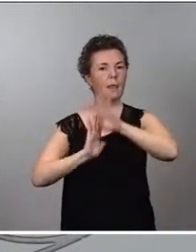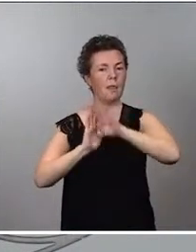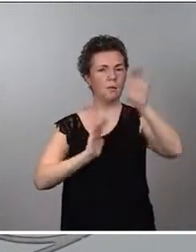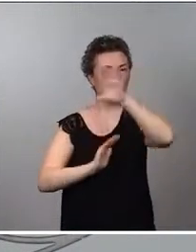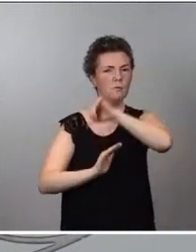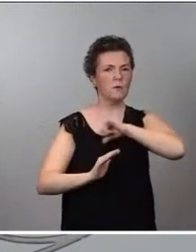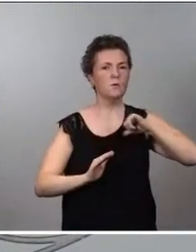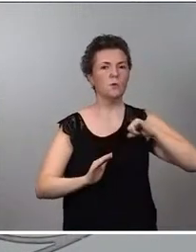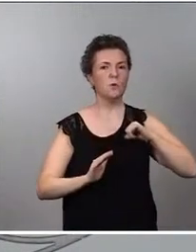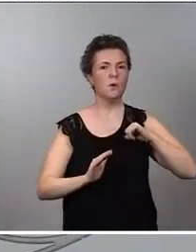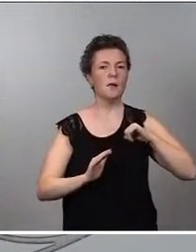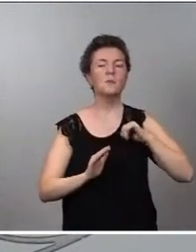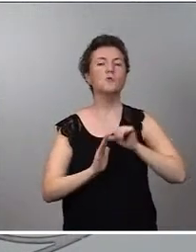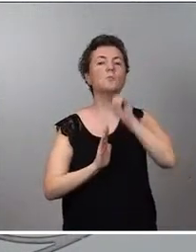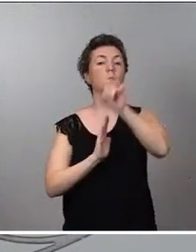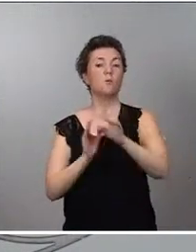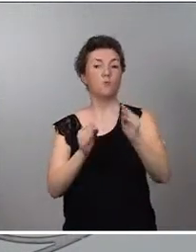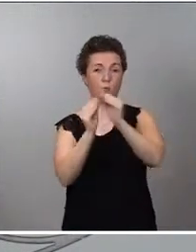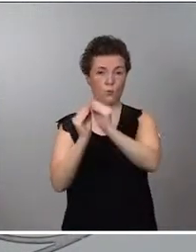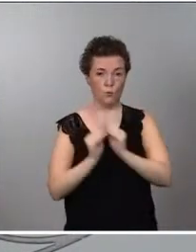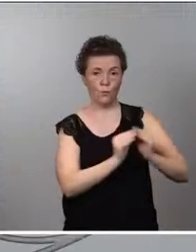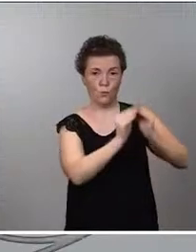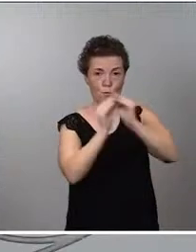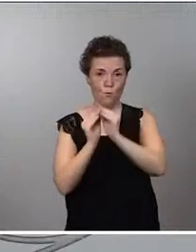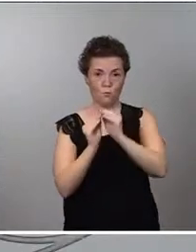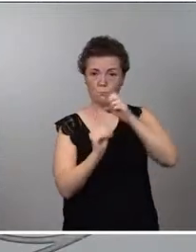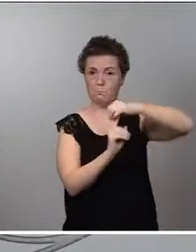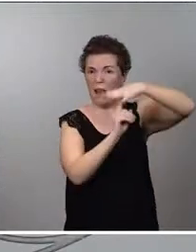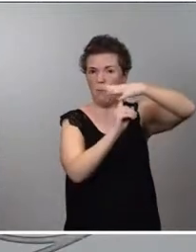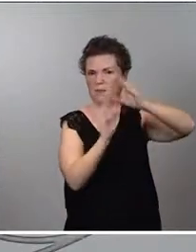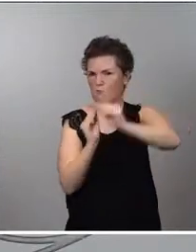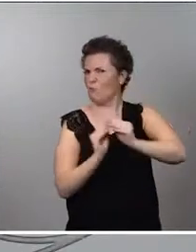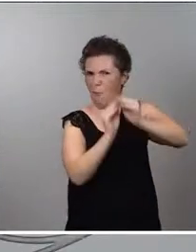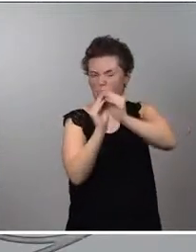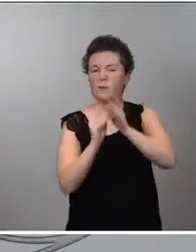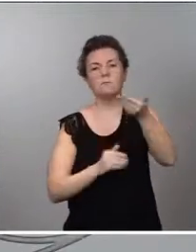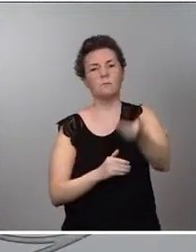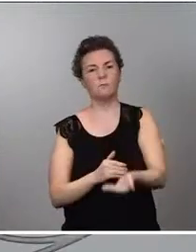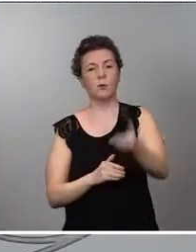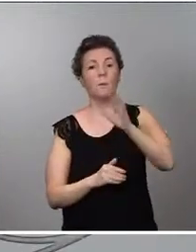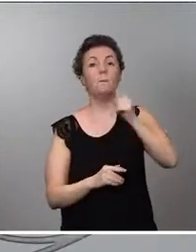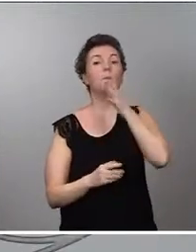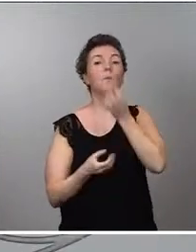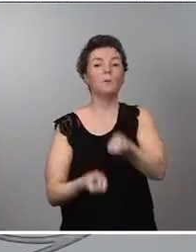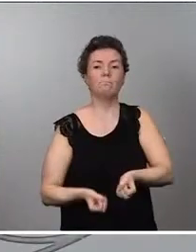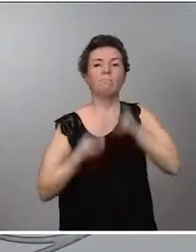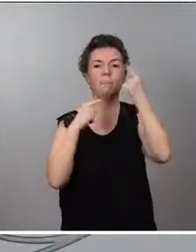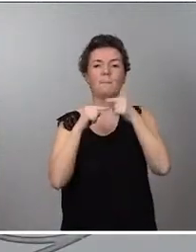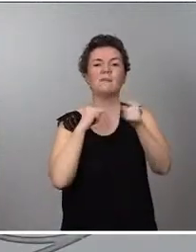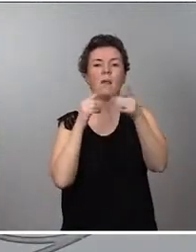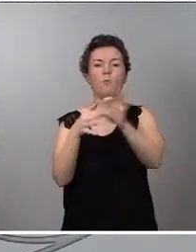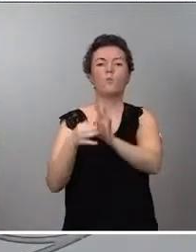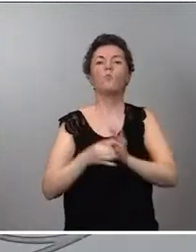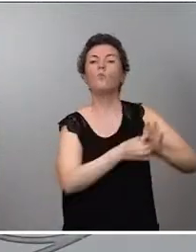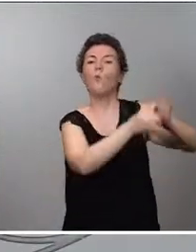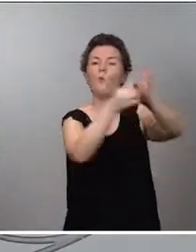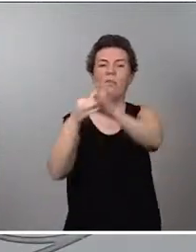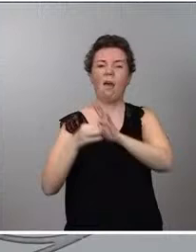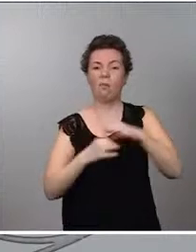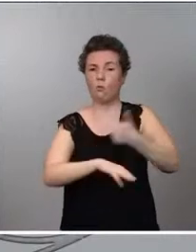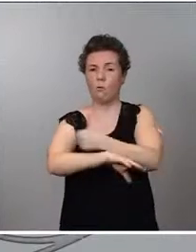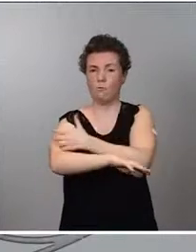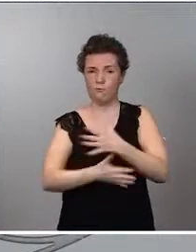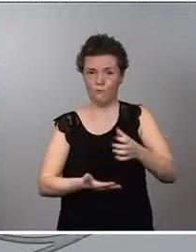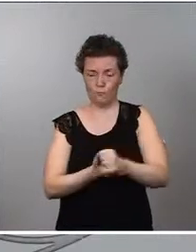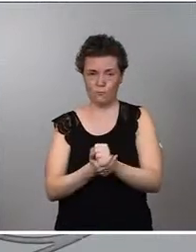desde un marco común, desde un paraguas común, creo que es muy importante. Primero, porque lanzamos un mensaje de unidad y de cohesión a toda la ciudadanía. Un